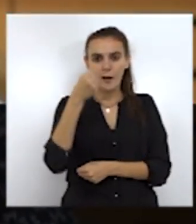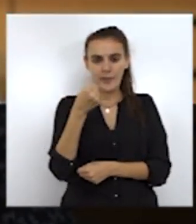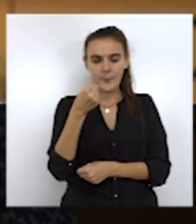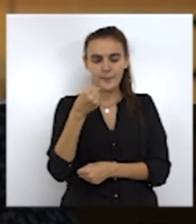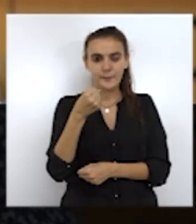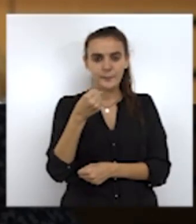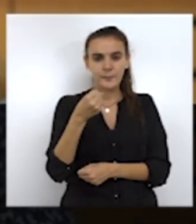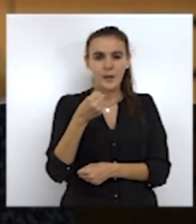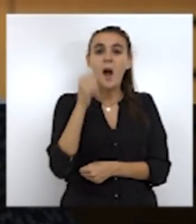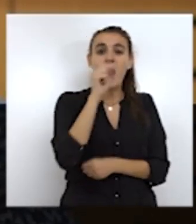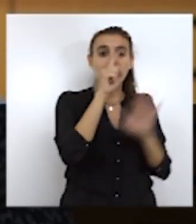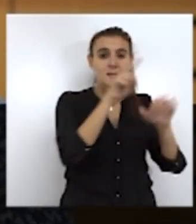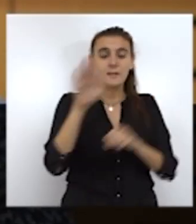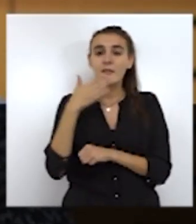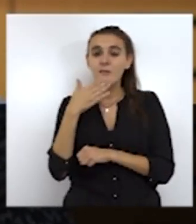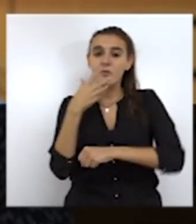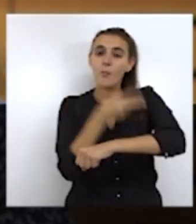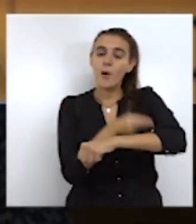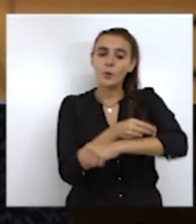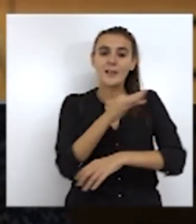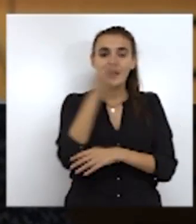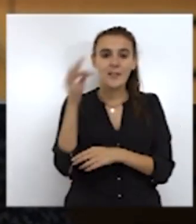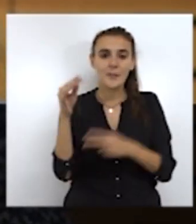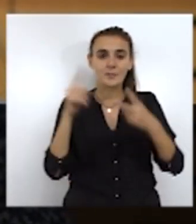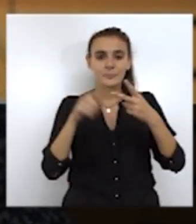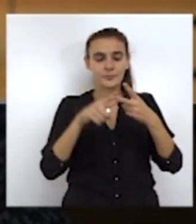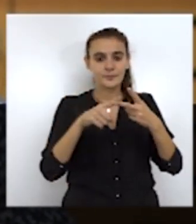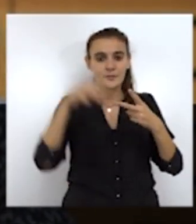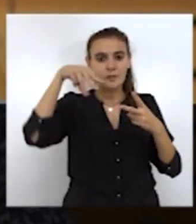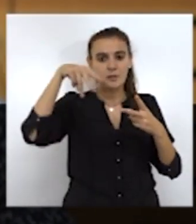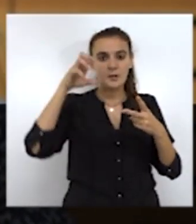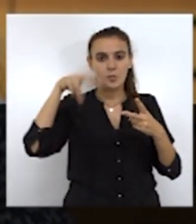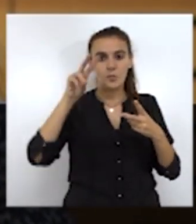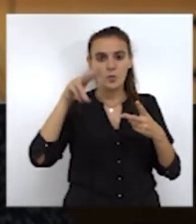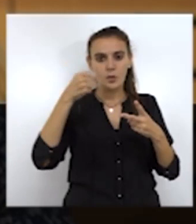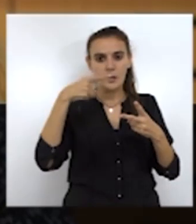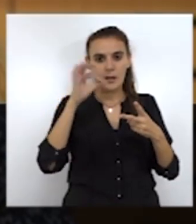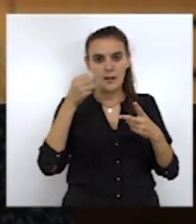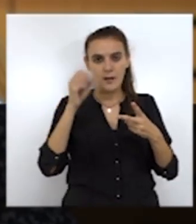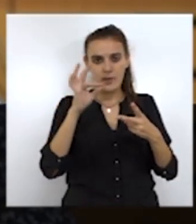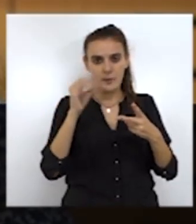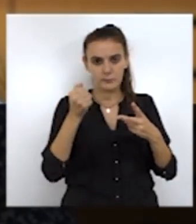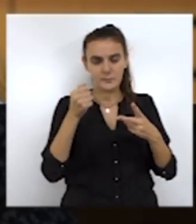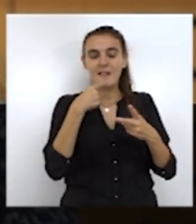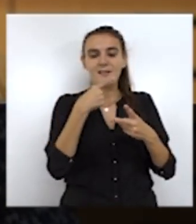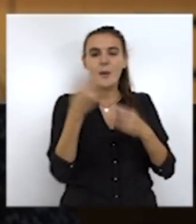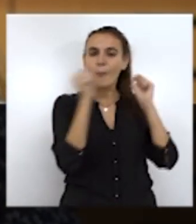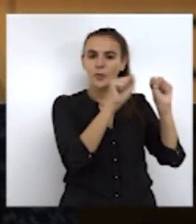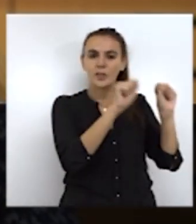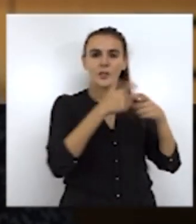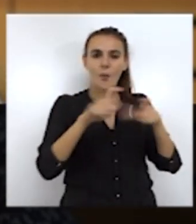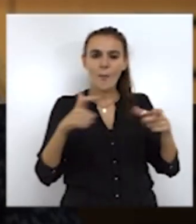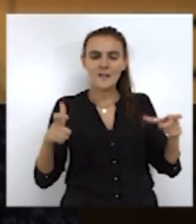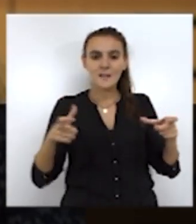65 años aparte de vacunar las de gripe se las va a vacunar de neumoconjugada para que haya mucha mayor protección En esos malabares que